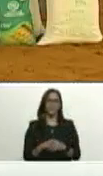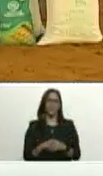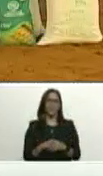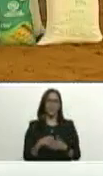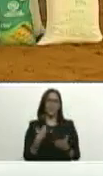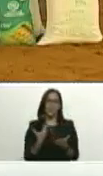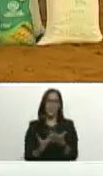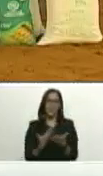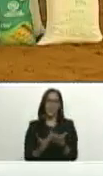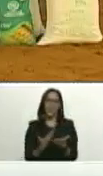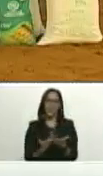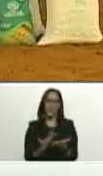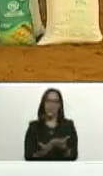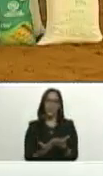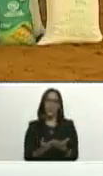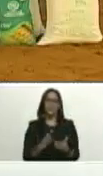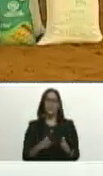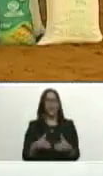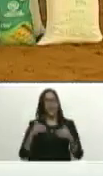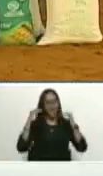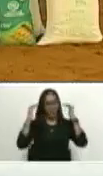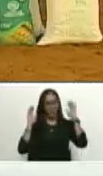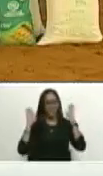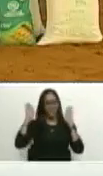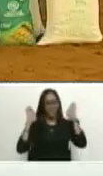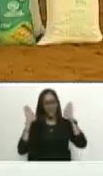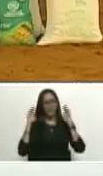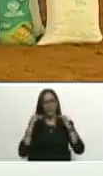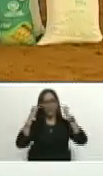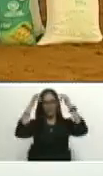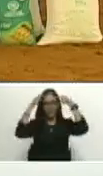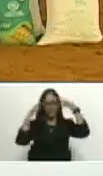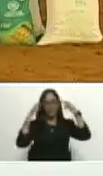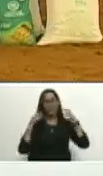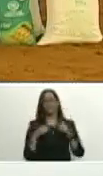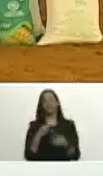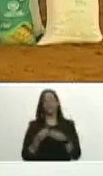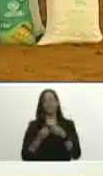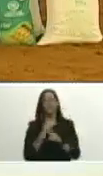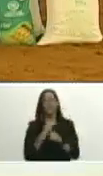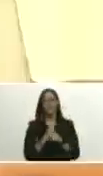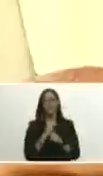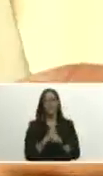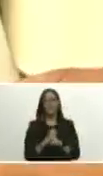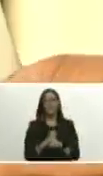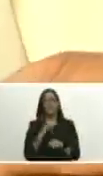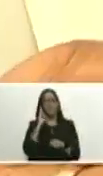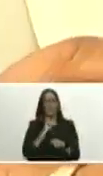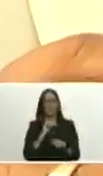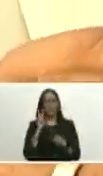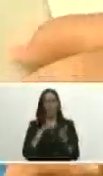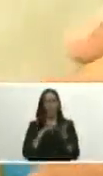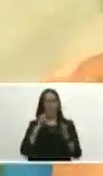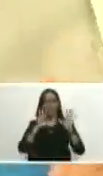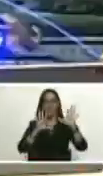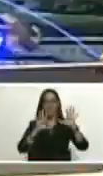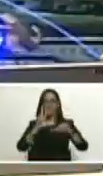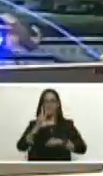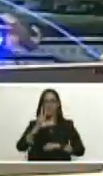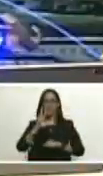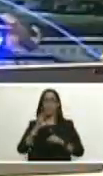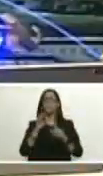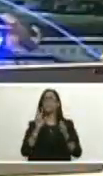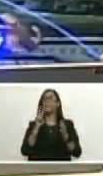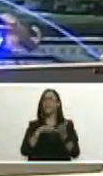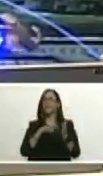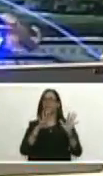propuesta del candidato Hugo Chávez comandante Hugo Chávez para la gestión bolivariana 2013-2019 el plan de la patria el